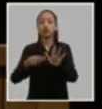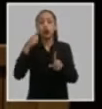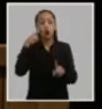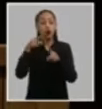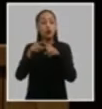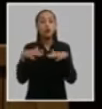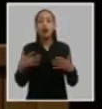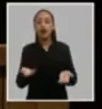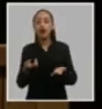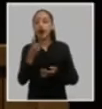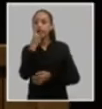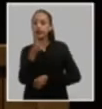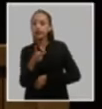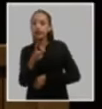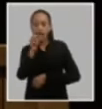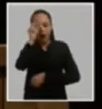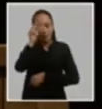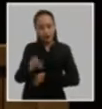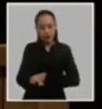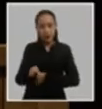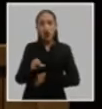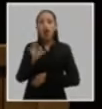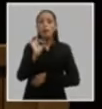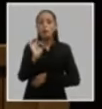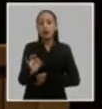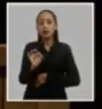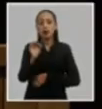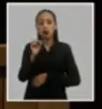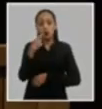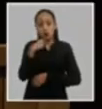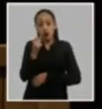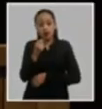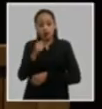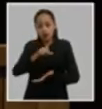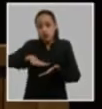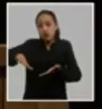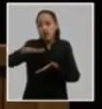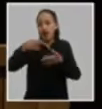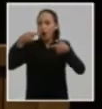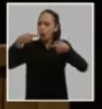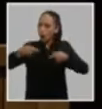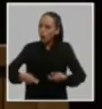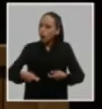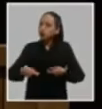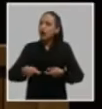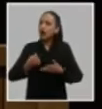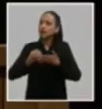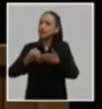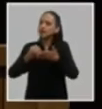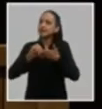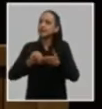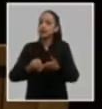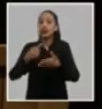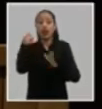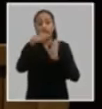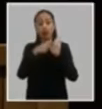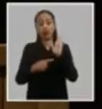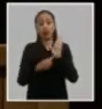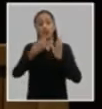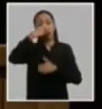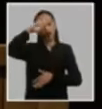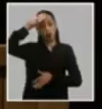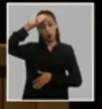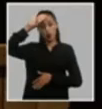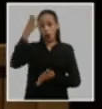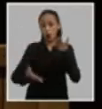un ser humano cada vez más cercano al ideal de la sociedad justa y solidaria que distingue a Cuba ante el mundo es